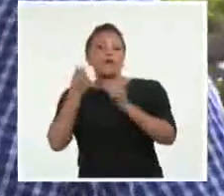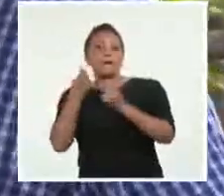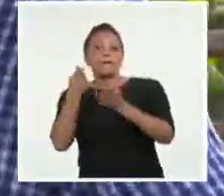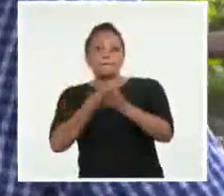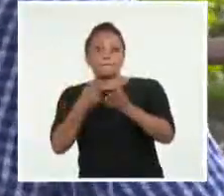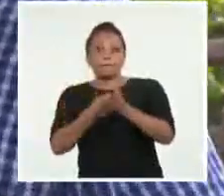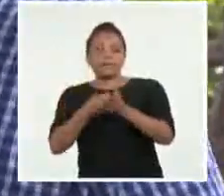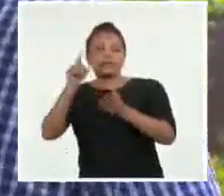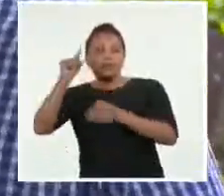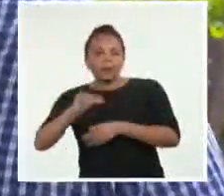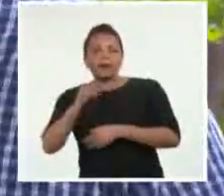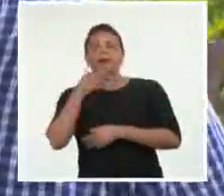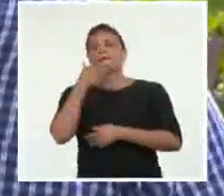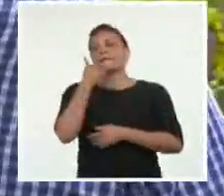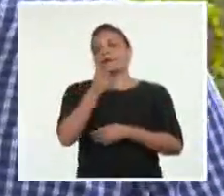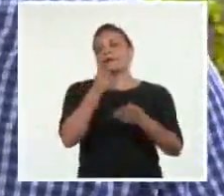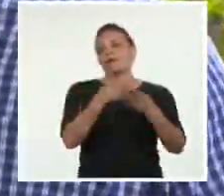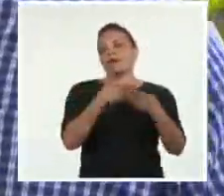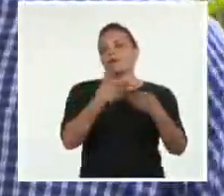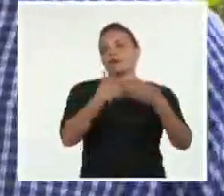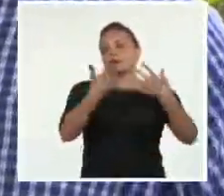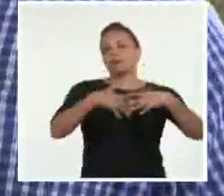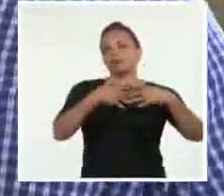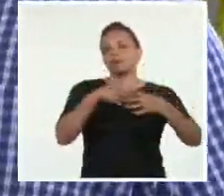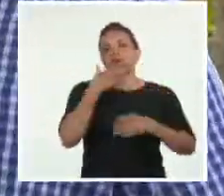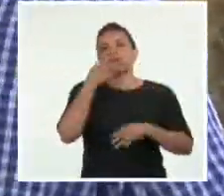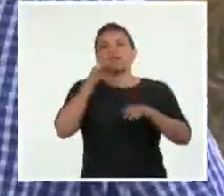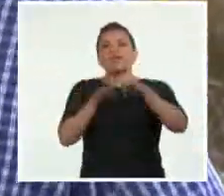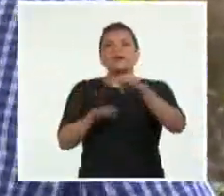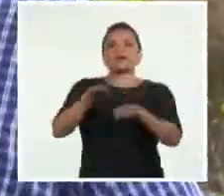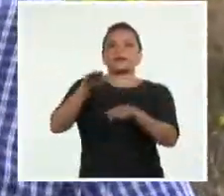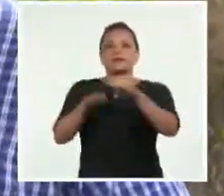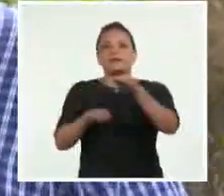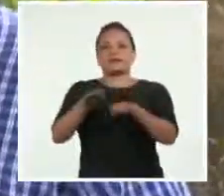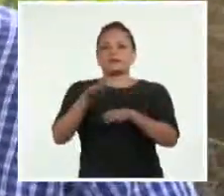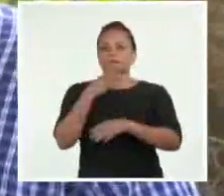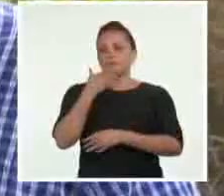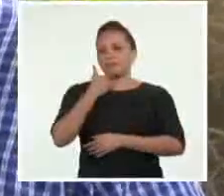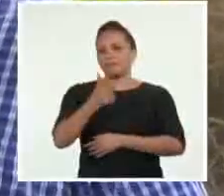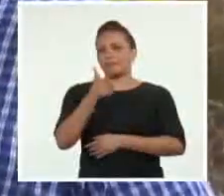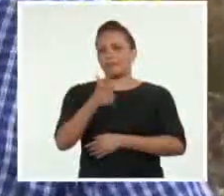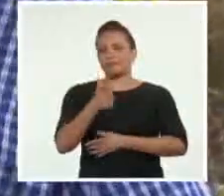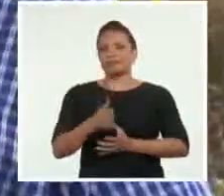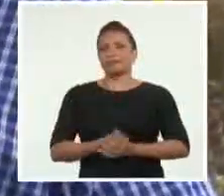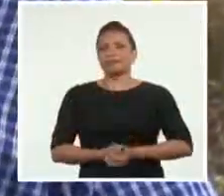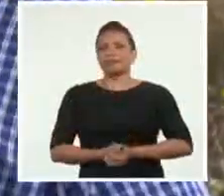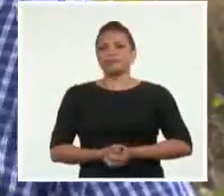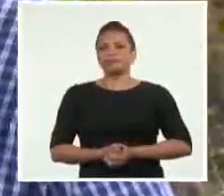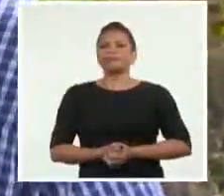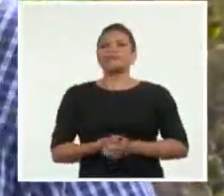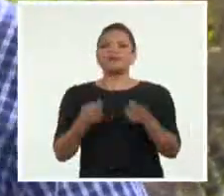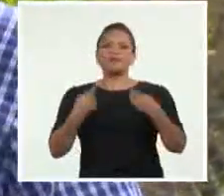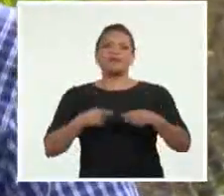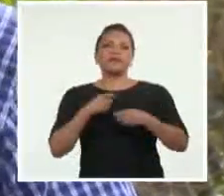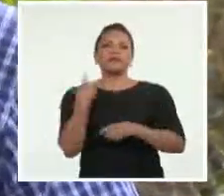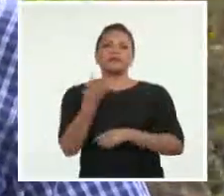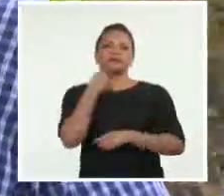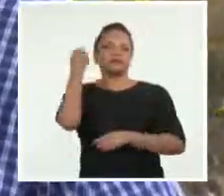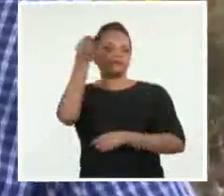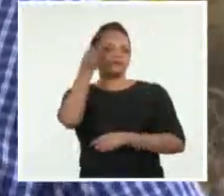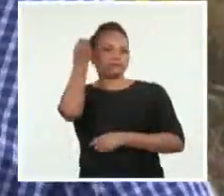sector no estatal también tenga que equilibrar sus precios. Pero por eso todos tenemos que pensar